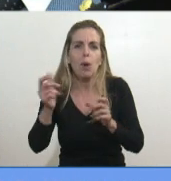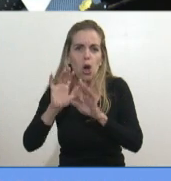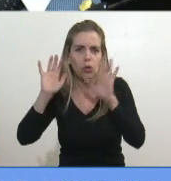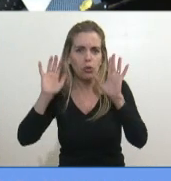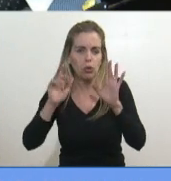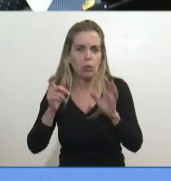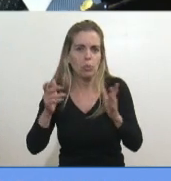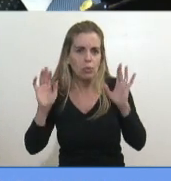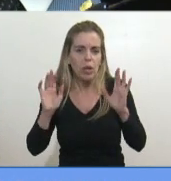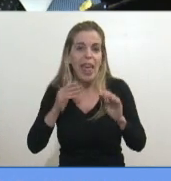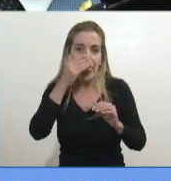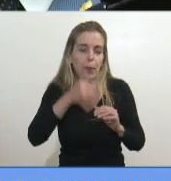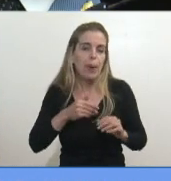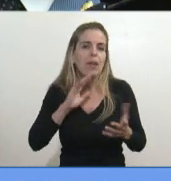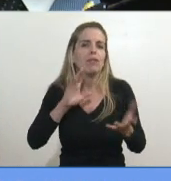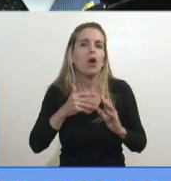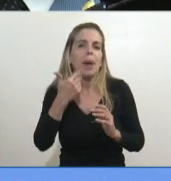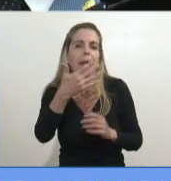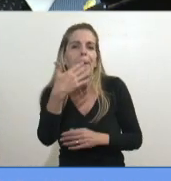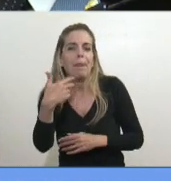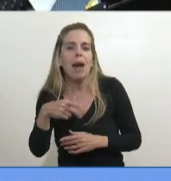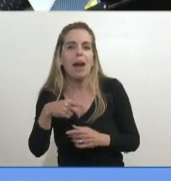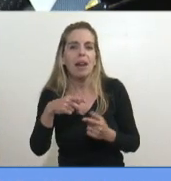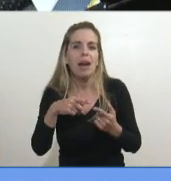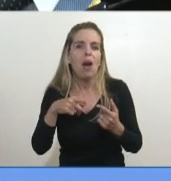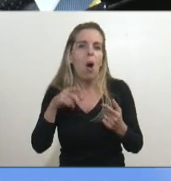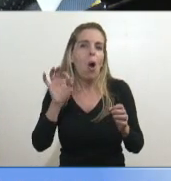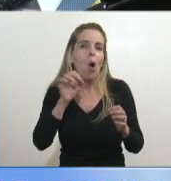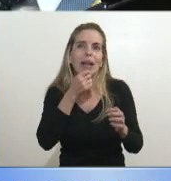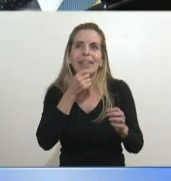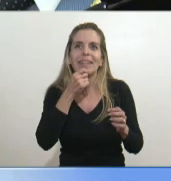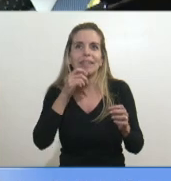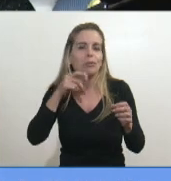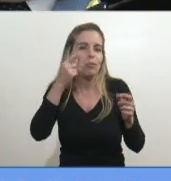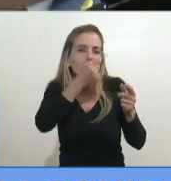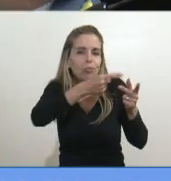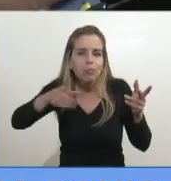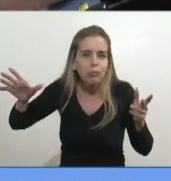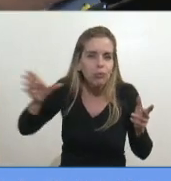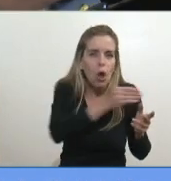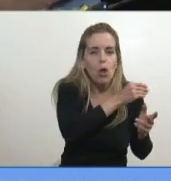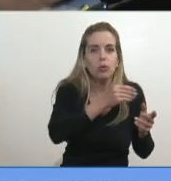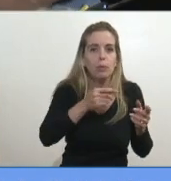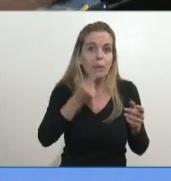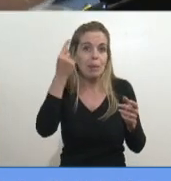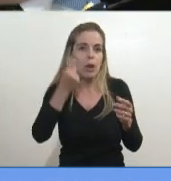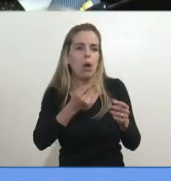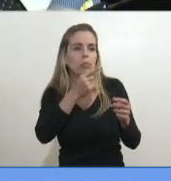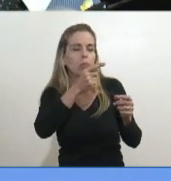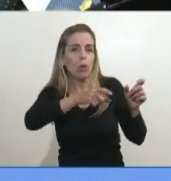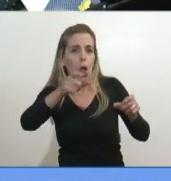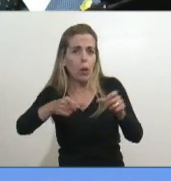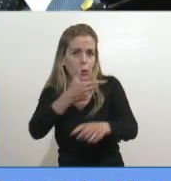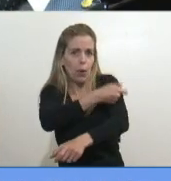la prédica, ¿verdad? La prédica, hasta que no se vacune el último argentino, no me vacunaré. Bueno,